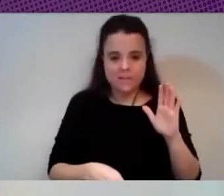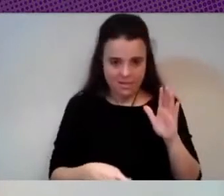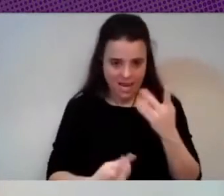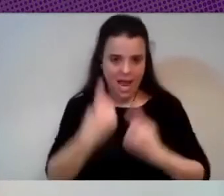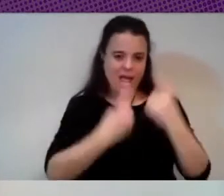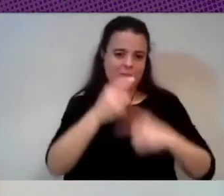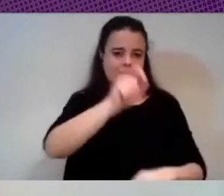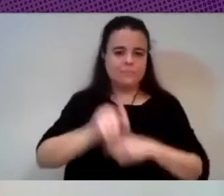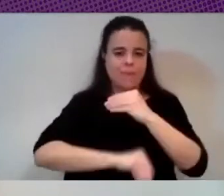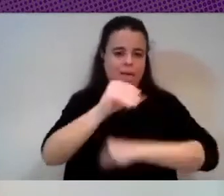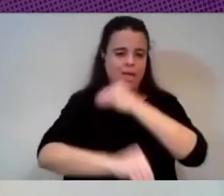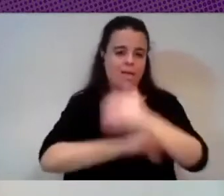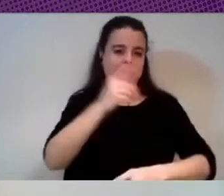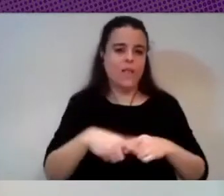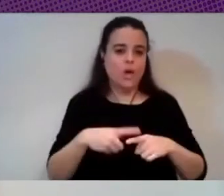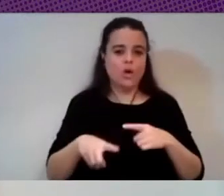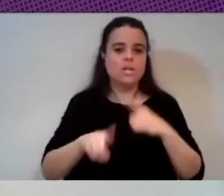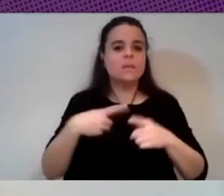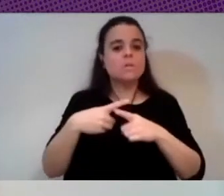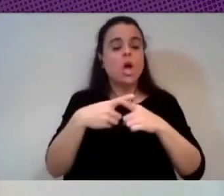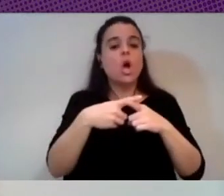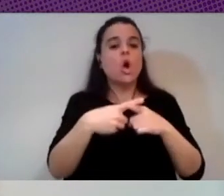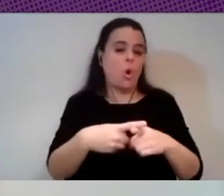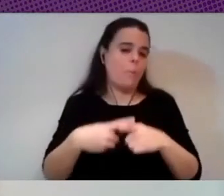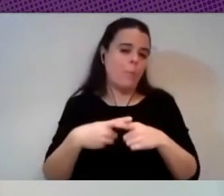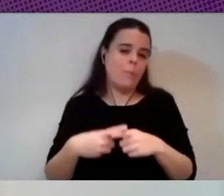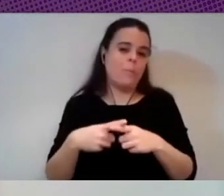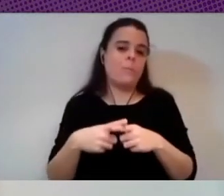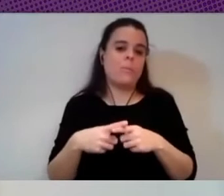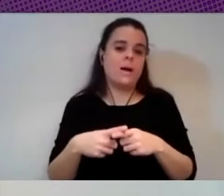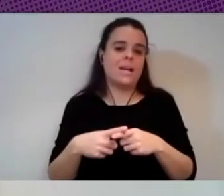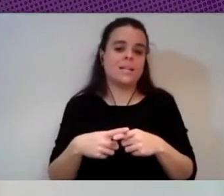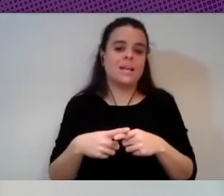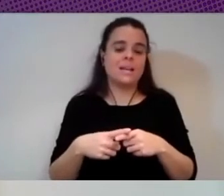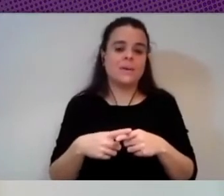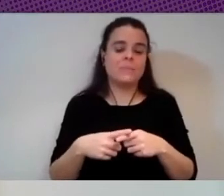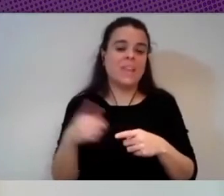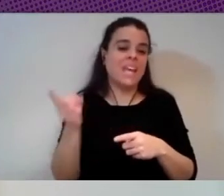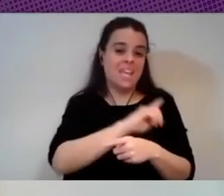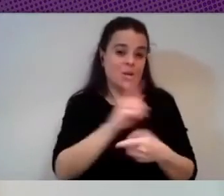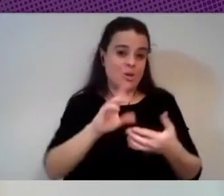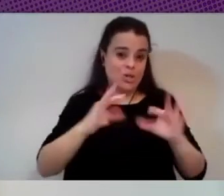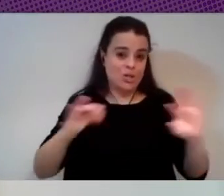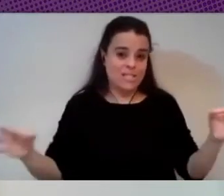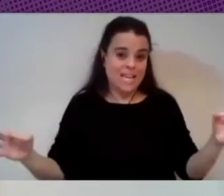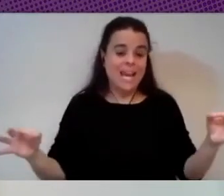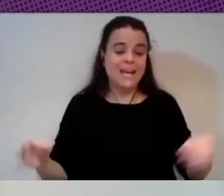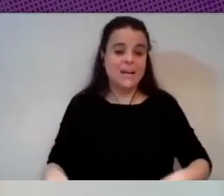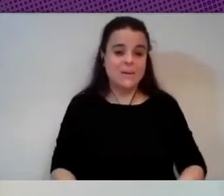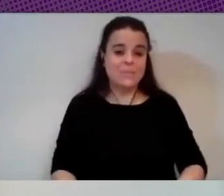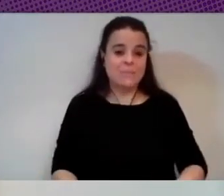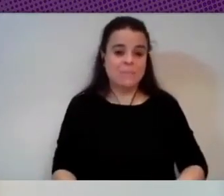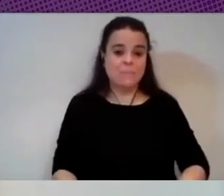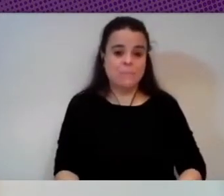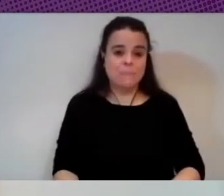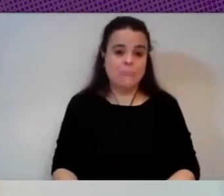haciendo cosas y compartiendo lo que vas haciendo en el código creas sinergias y es un poco ahí el camino